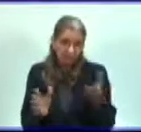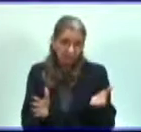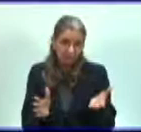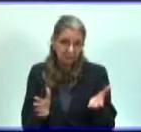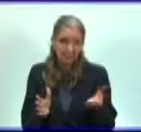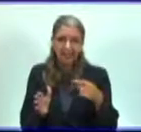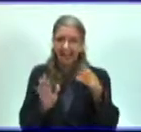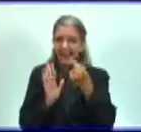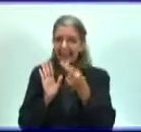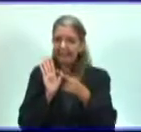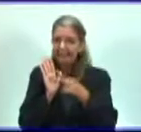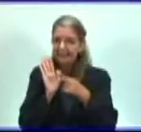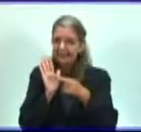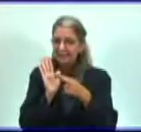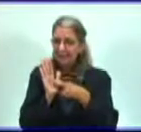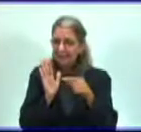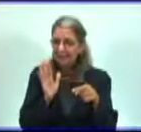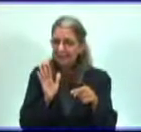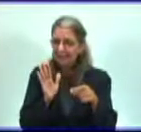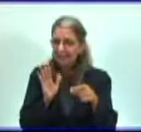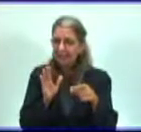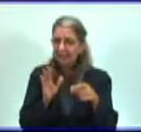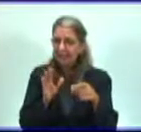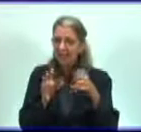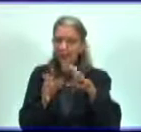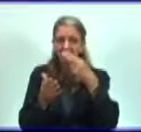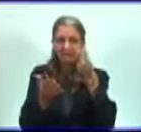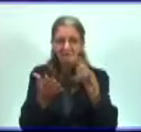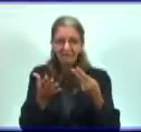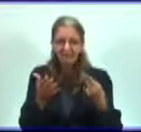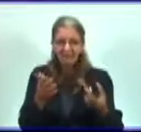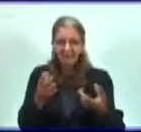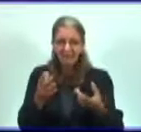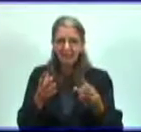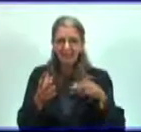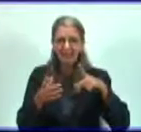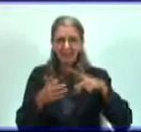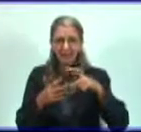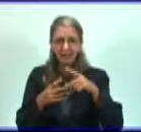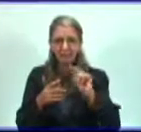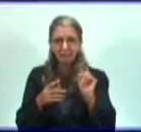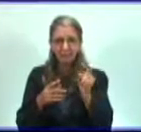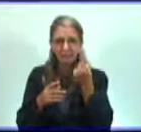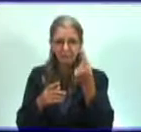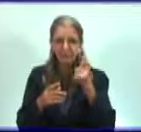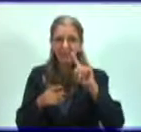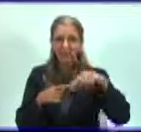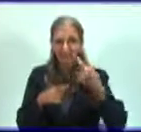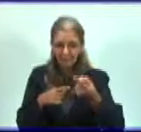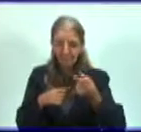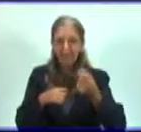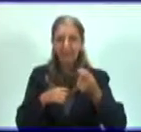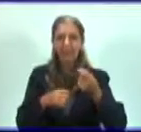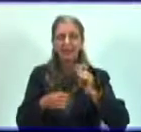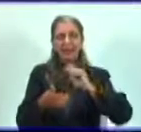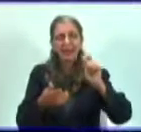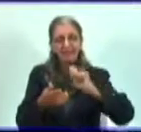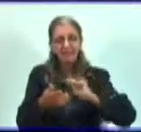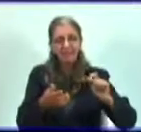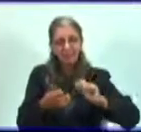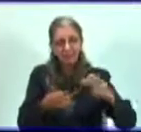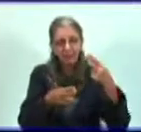representar gráficamente un virus y señalar las estructuras que lo forma.